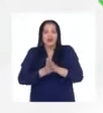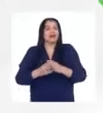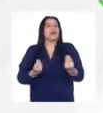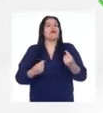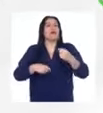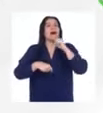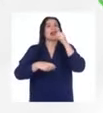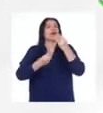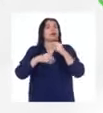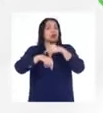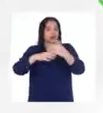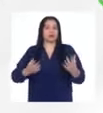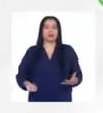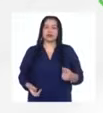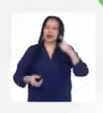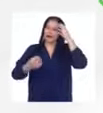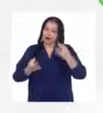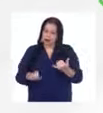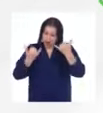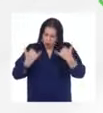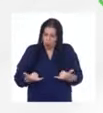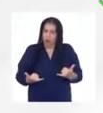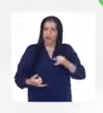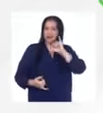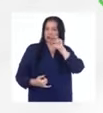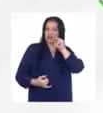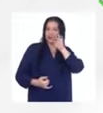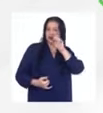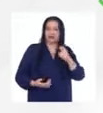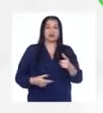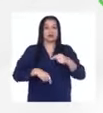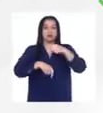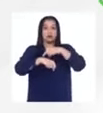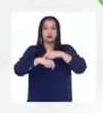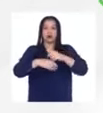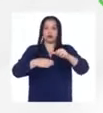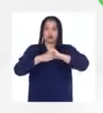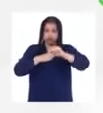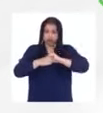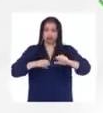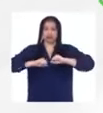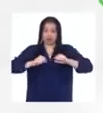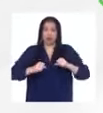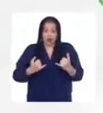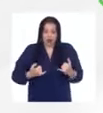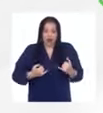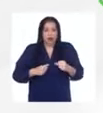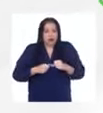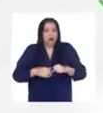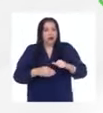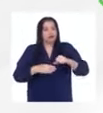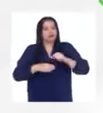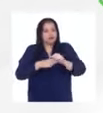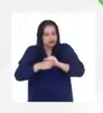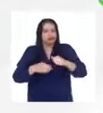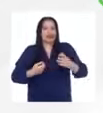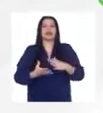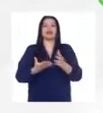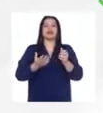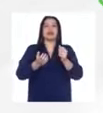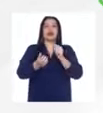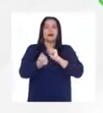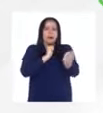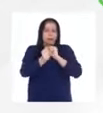creo que si hoy día de repente Inés en su entrenamiento hace un buen entrenamiento y una buena marca